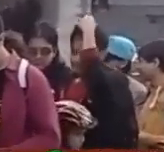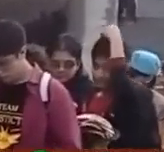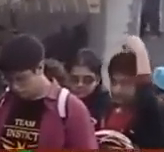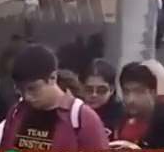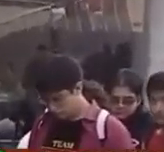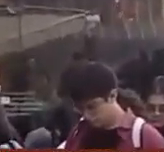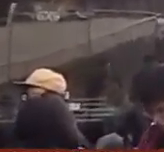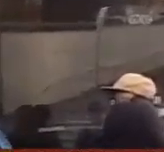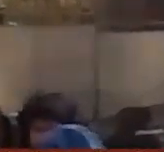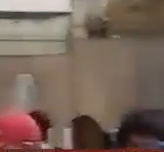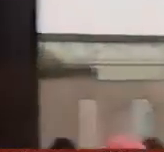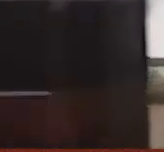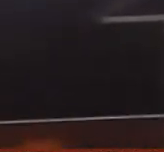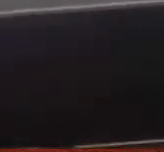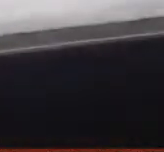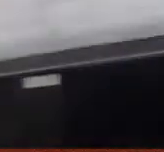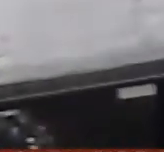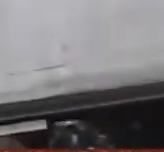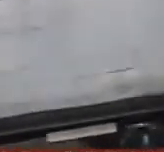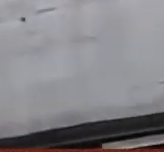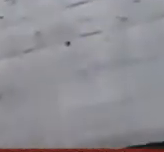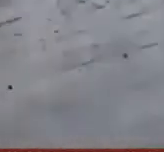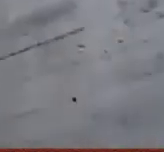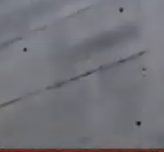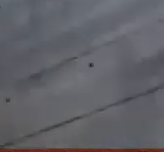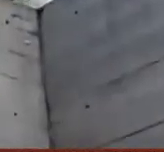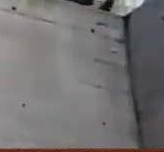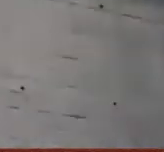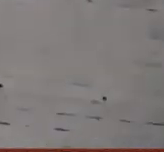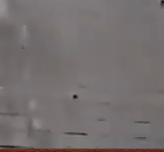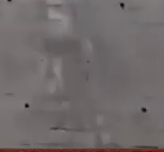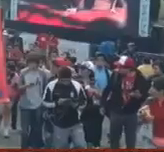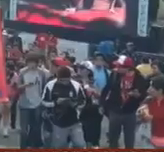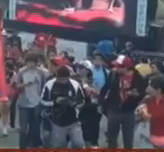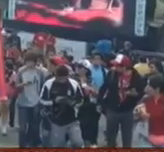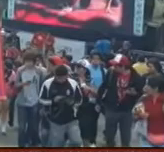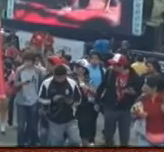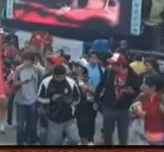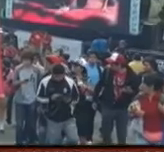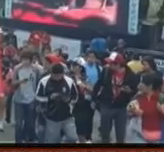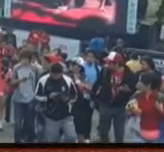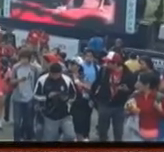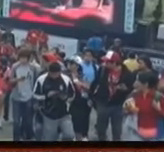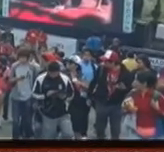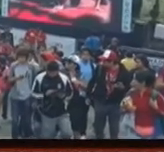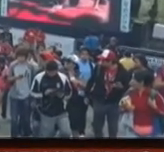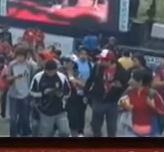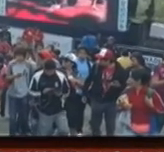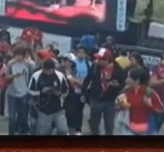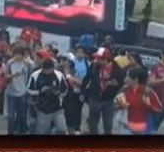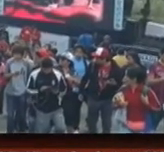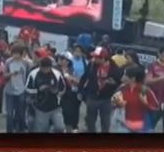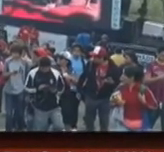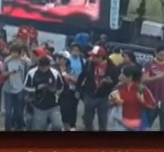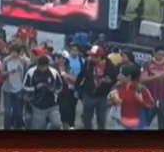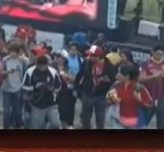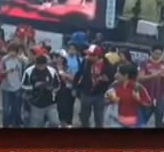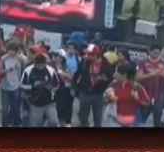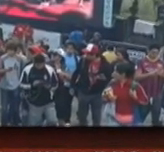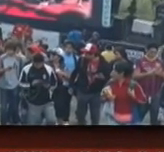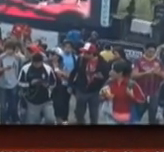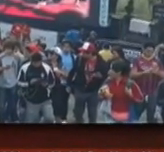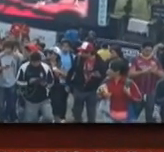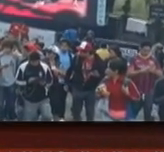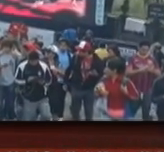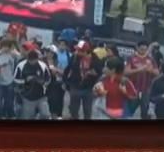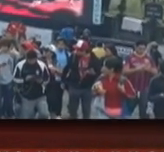cabo actividades como parte del primer día nacional de Pokémon GO. Y, bueno, este día cientos de personas se